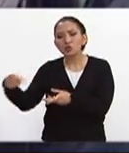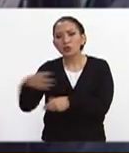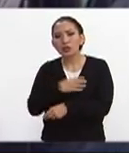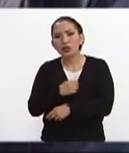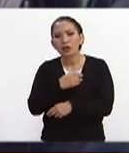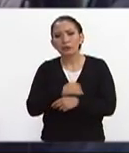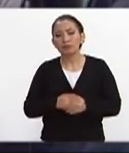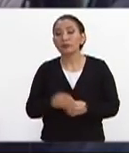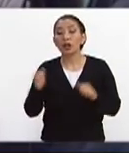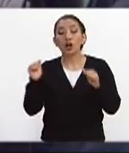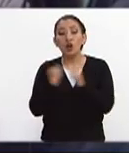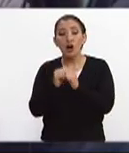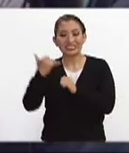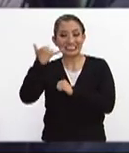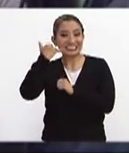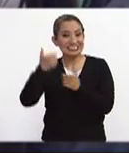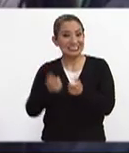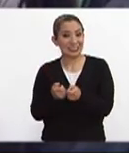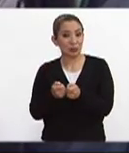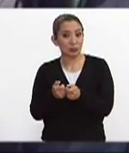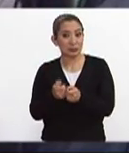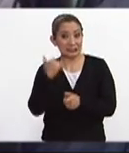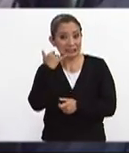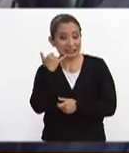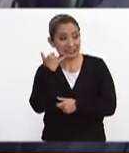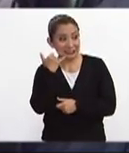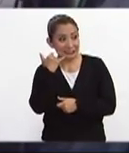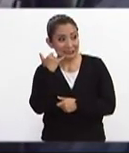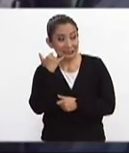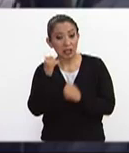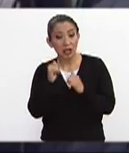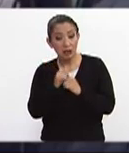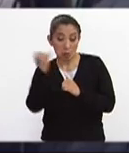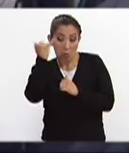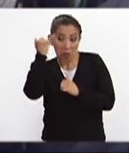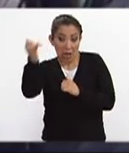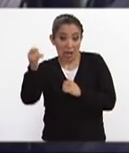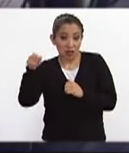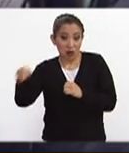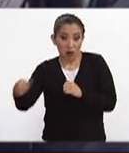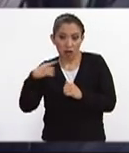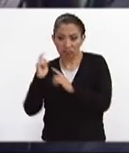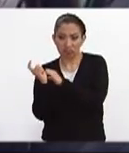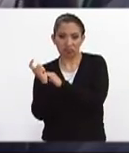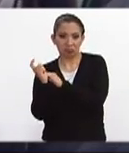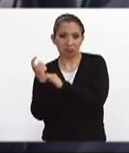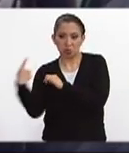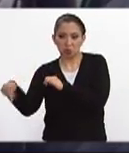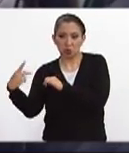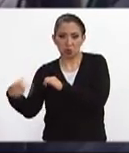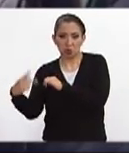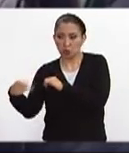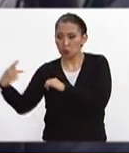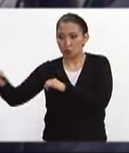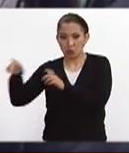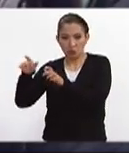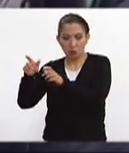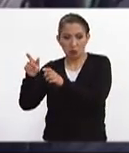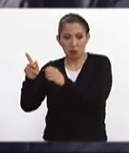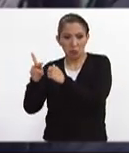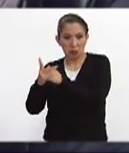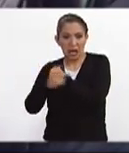hijo? a través del teléfono celular me imagino yo creo con la tecnología que trae el país de